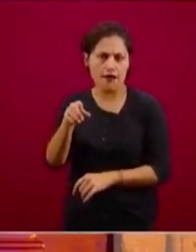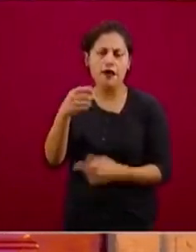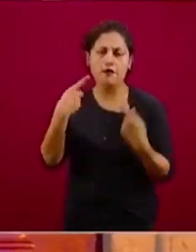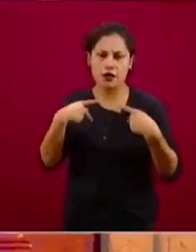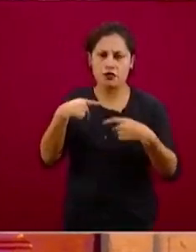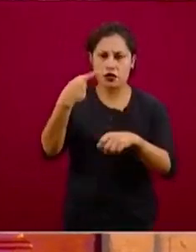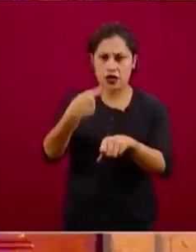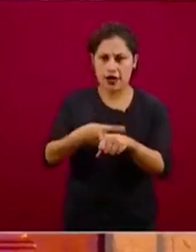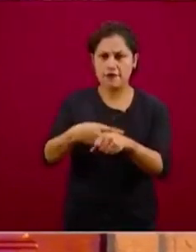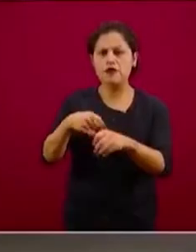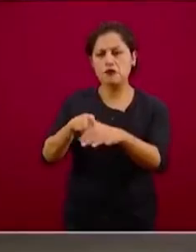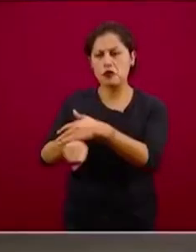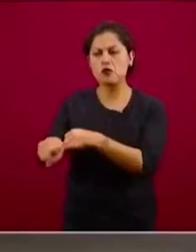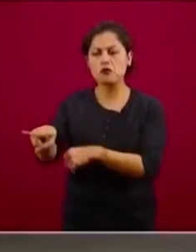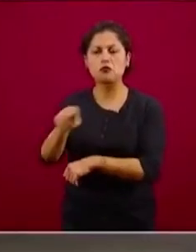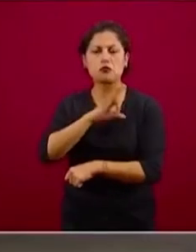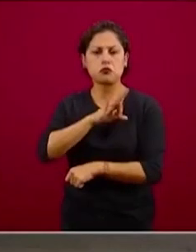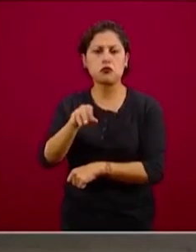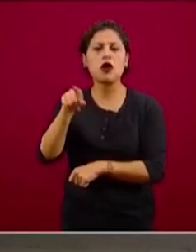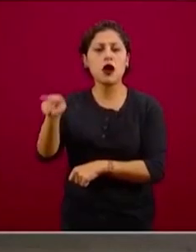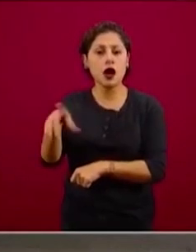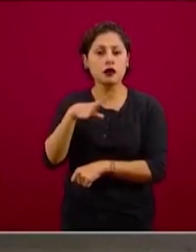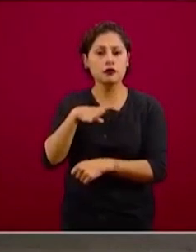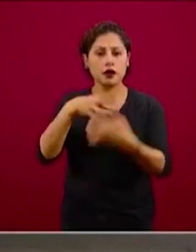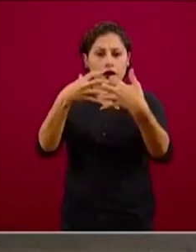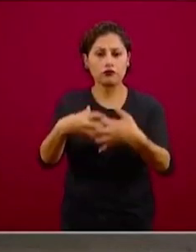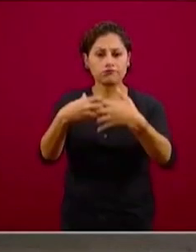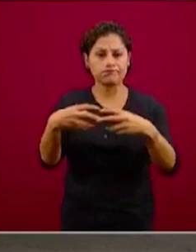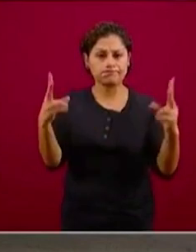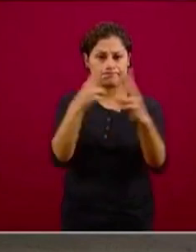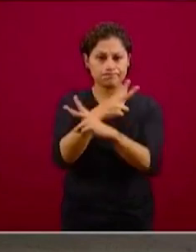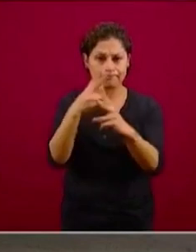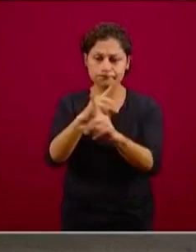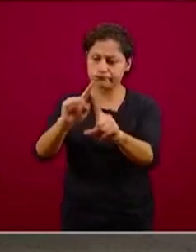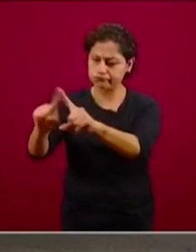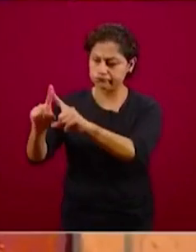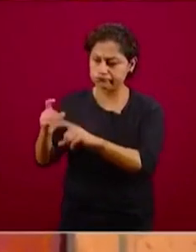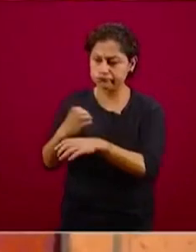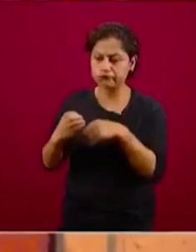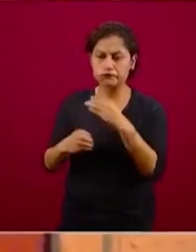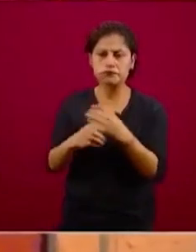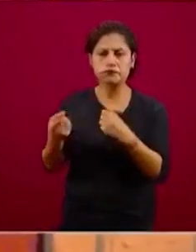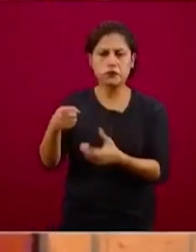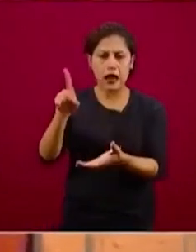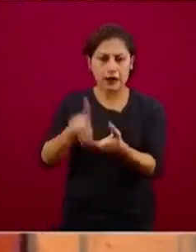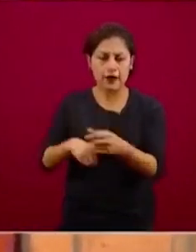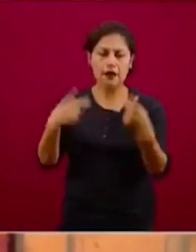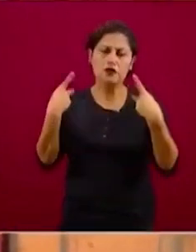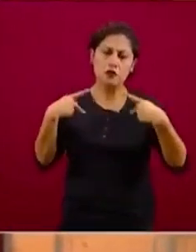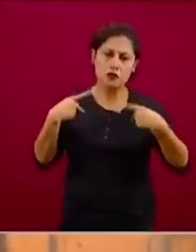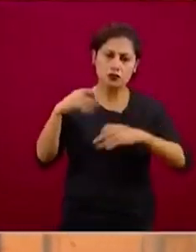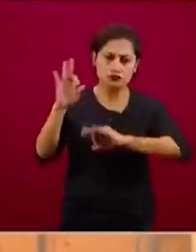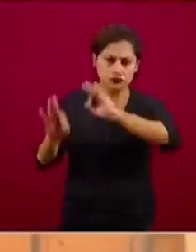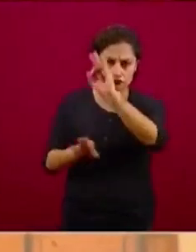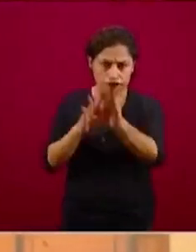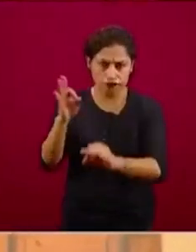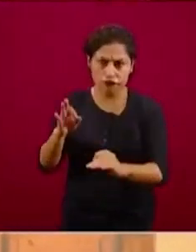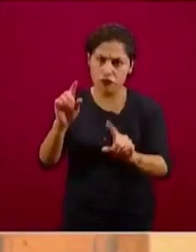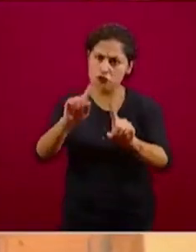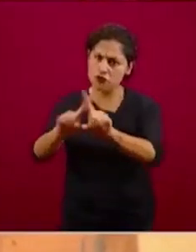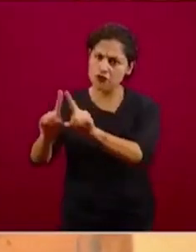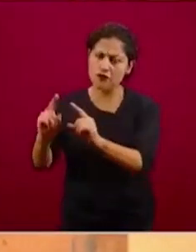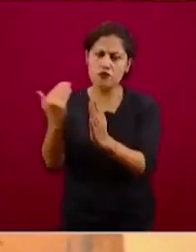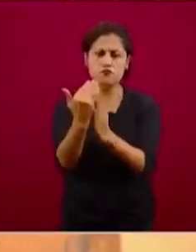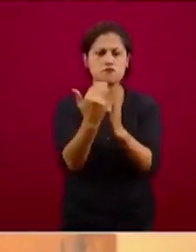disponibilidad de la ventilación mecánica asistida con el equipo, con el personal, con todos los cuidados, con los protocolos de